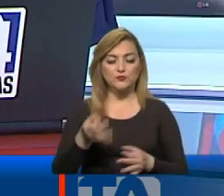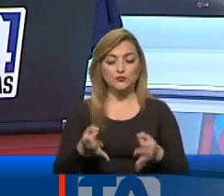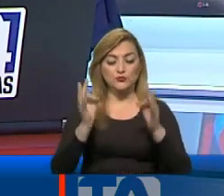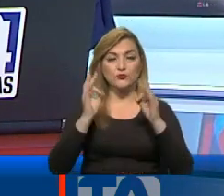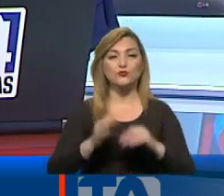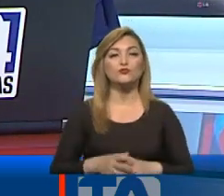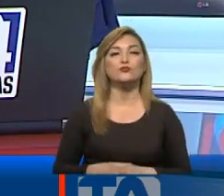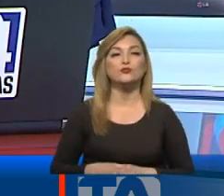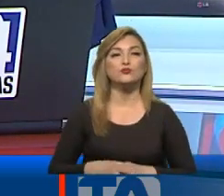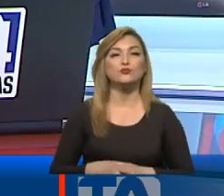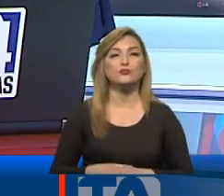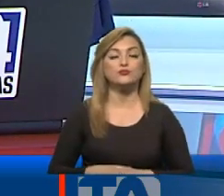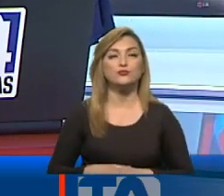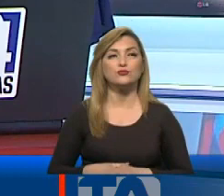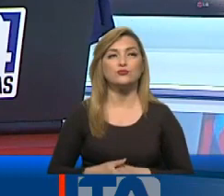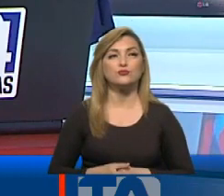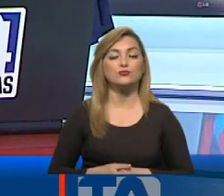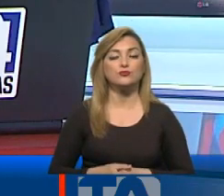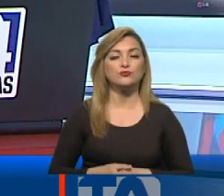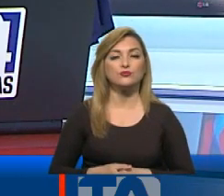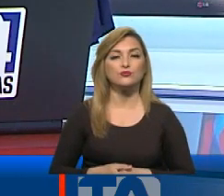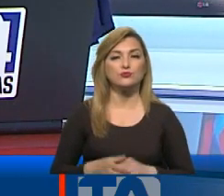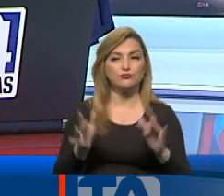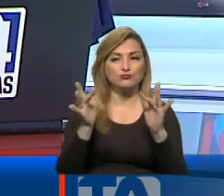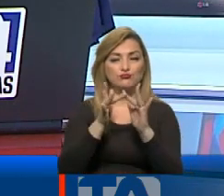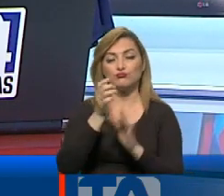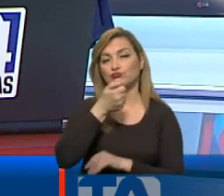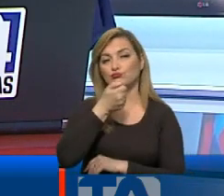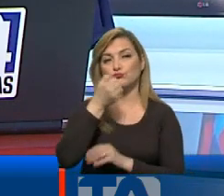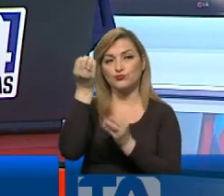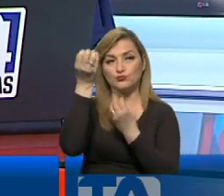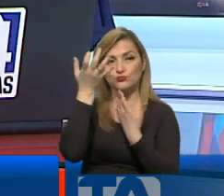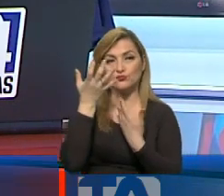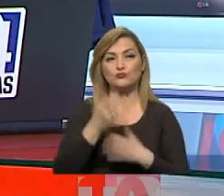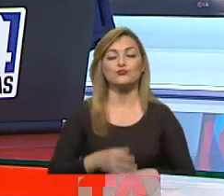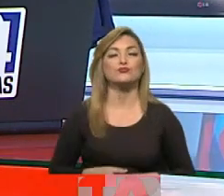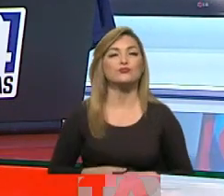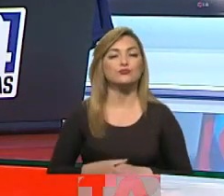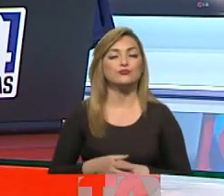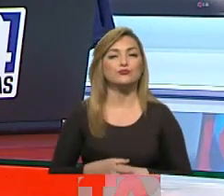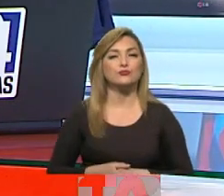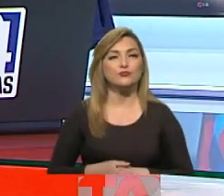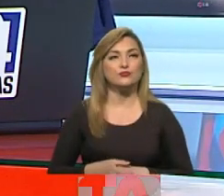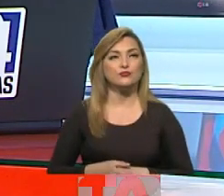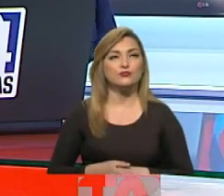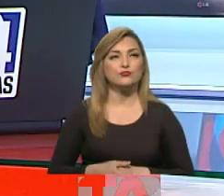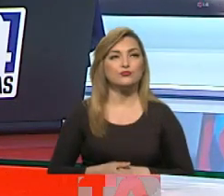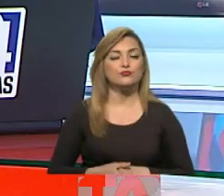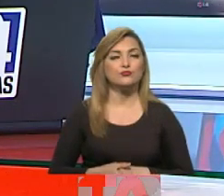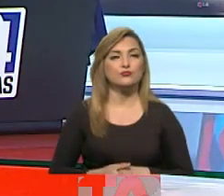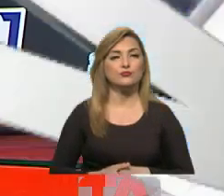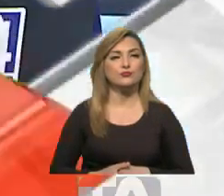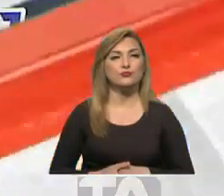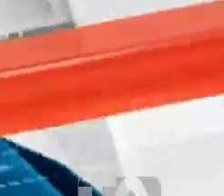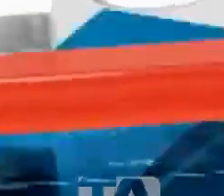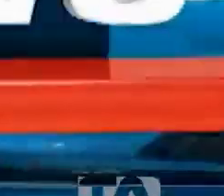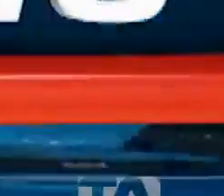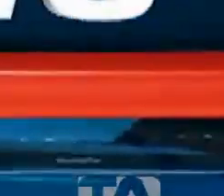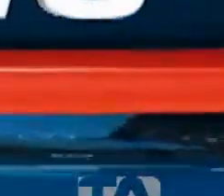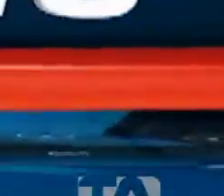carnaval. Luis Alfredo Zúñiga se trasladó a la península y nos tiene los detalles. Luis, muy buenas noches, adelante con tu informe.